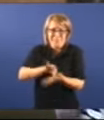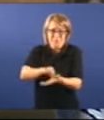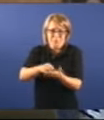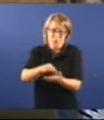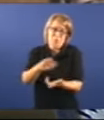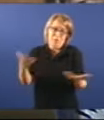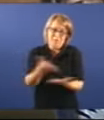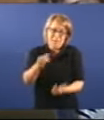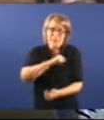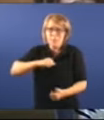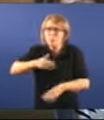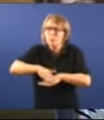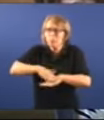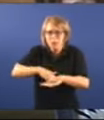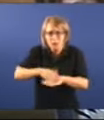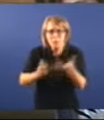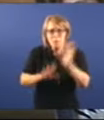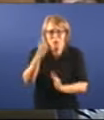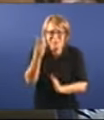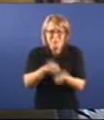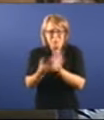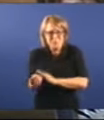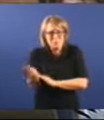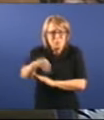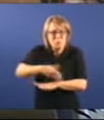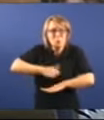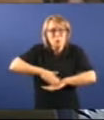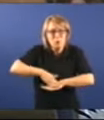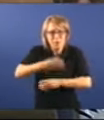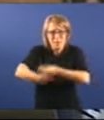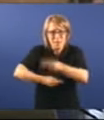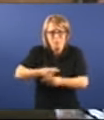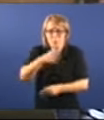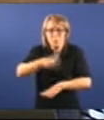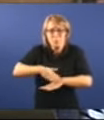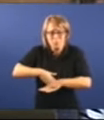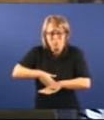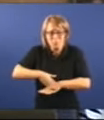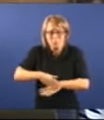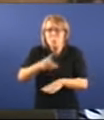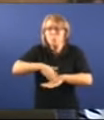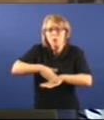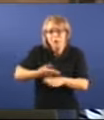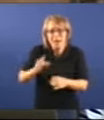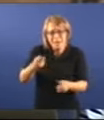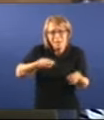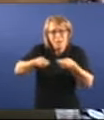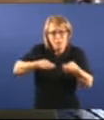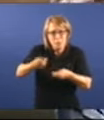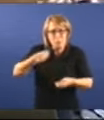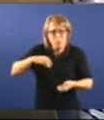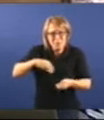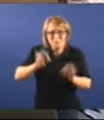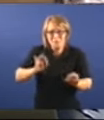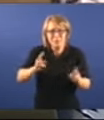triplicaron os lumes? É un dato seu, non é noso, por que, señor Feijó? Por que hai un negocio do lume, señor